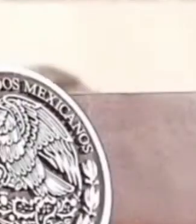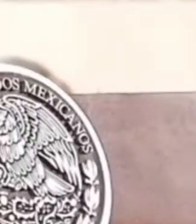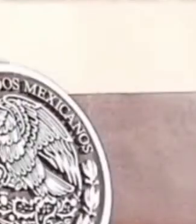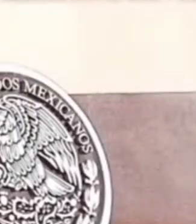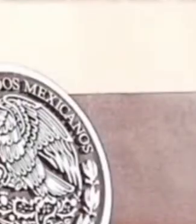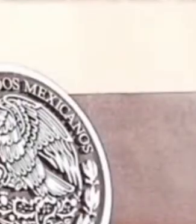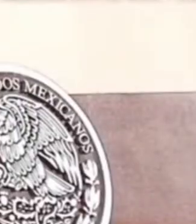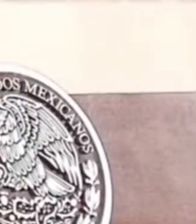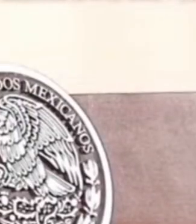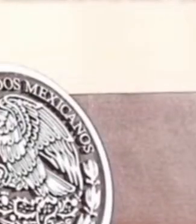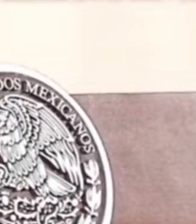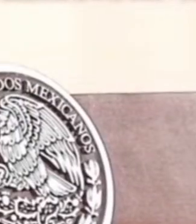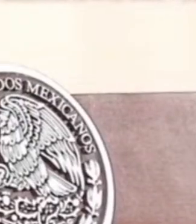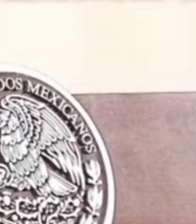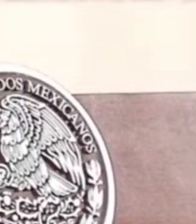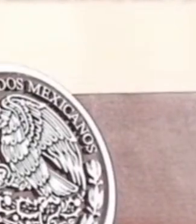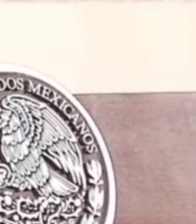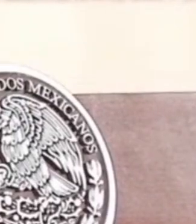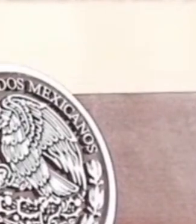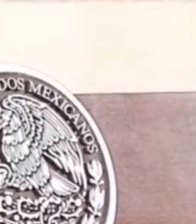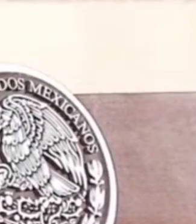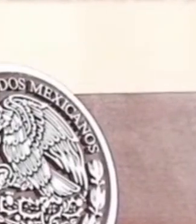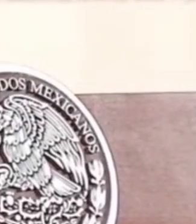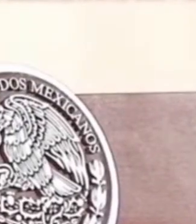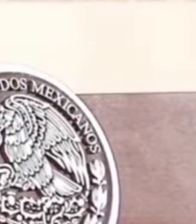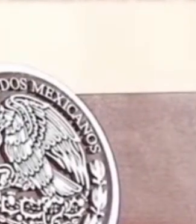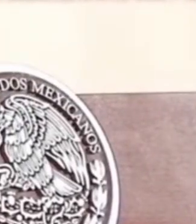proceder,